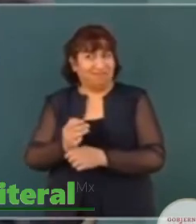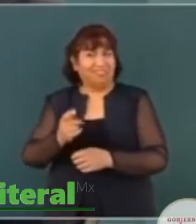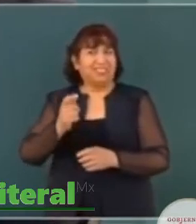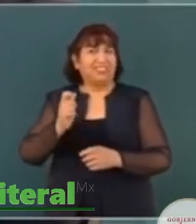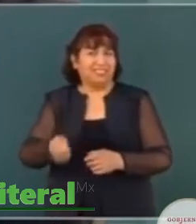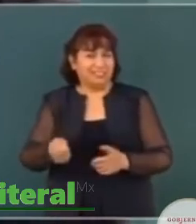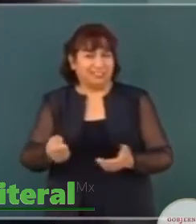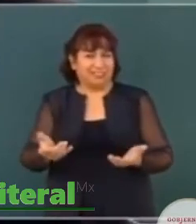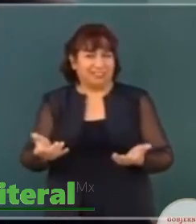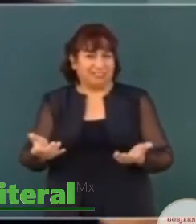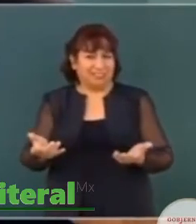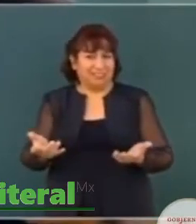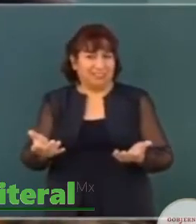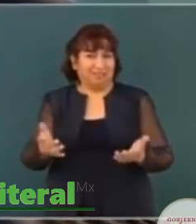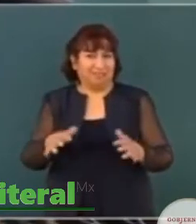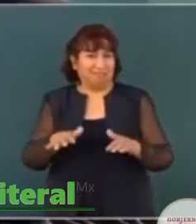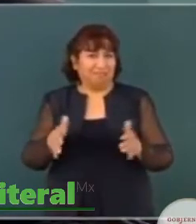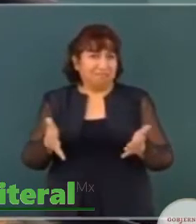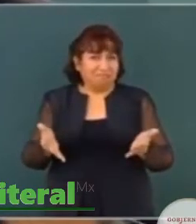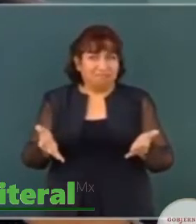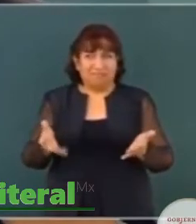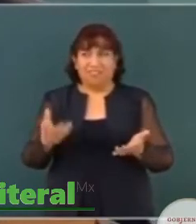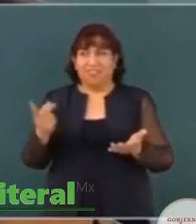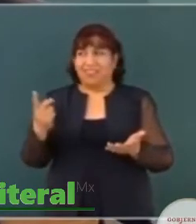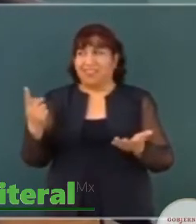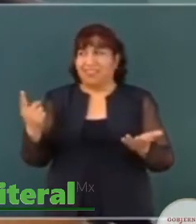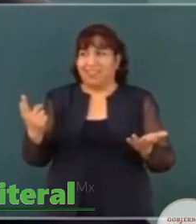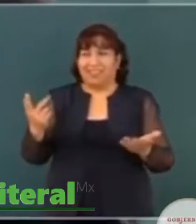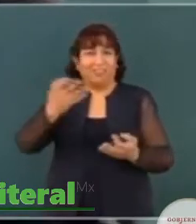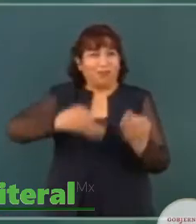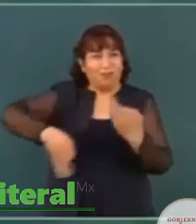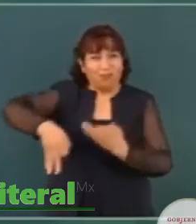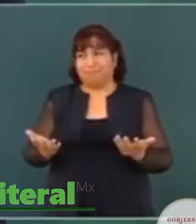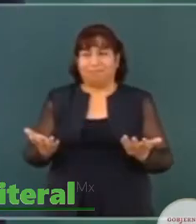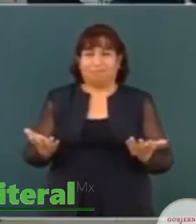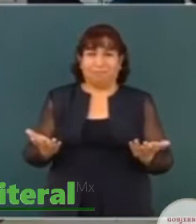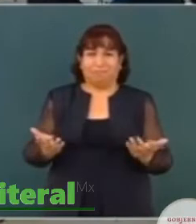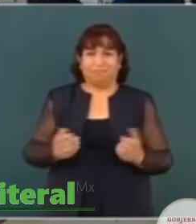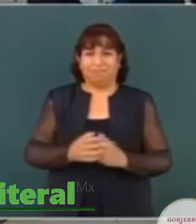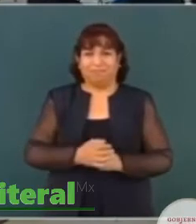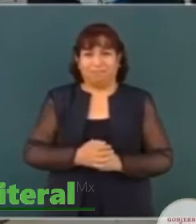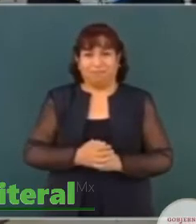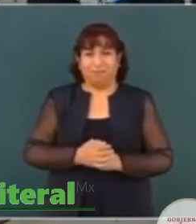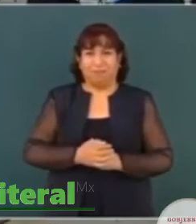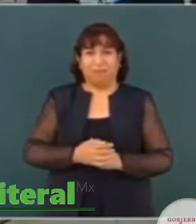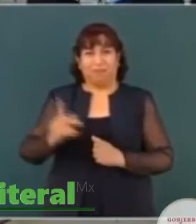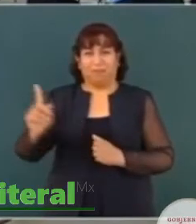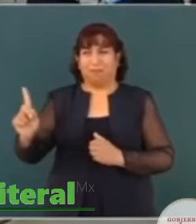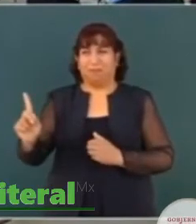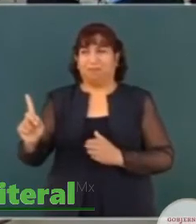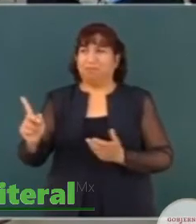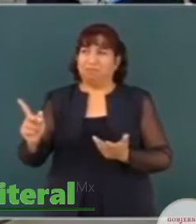decir, de que todos pasemos